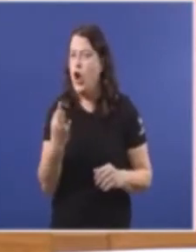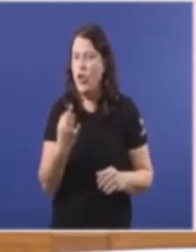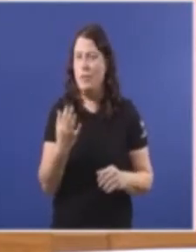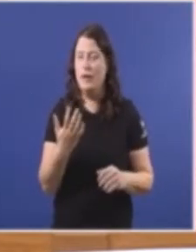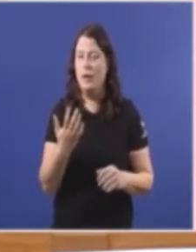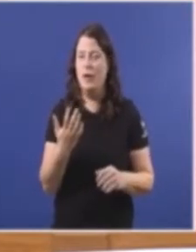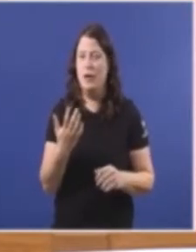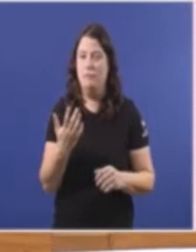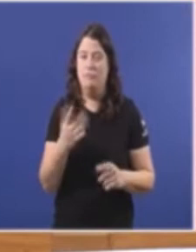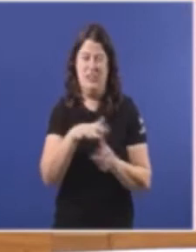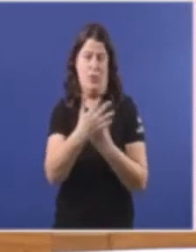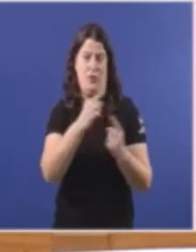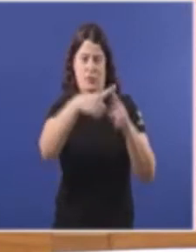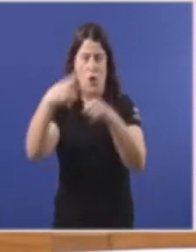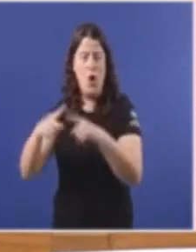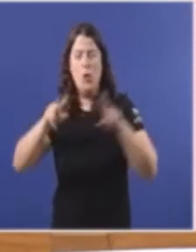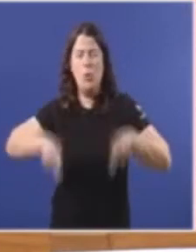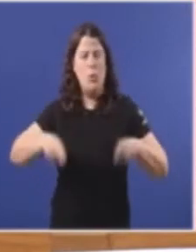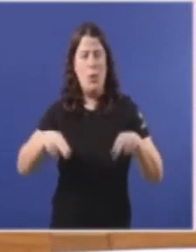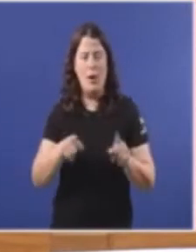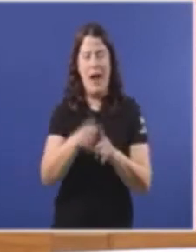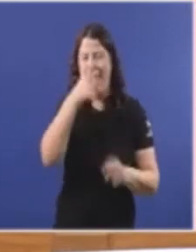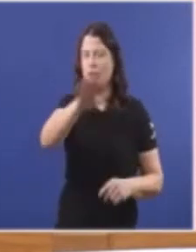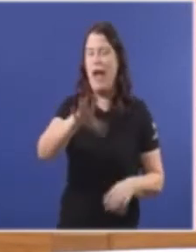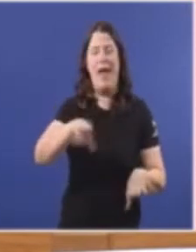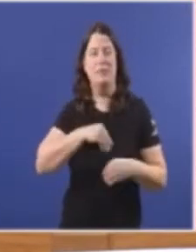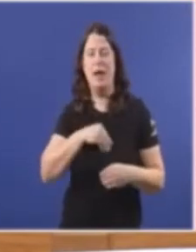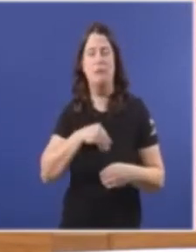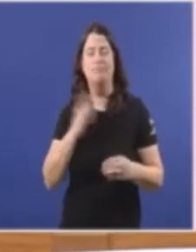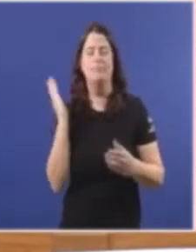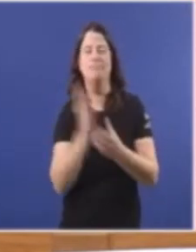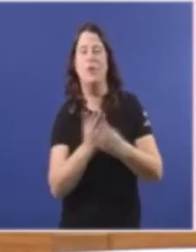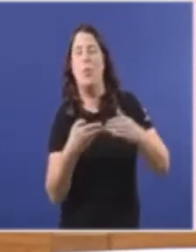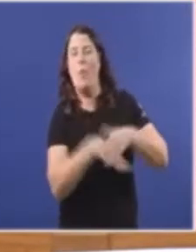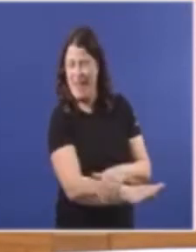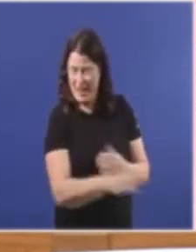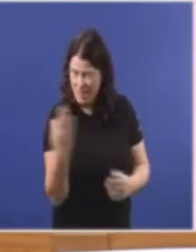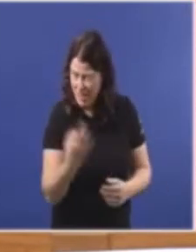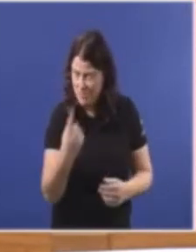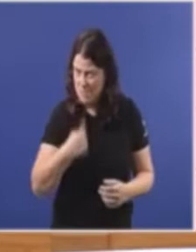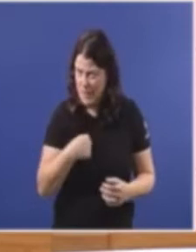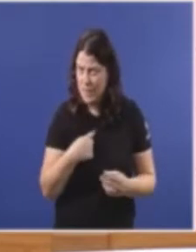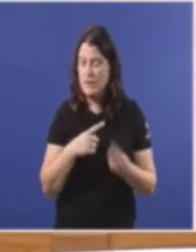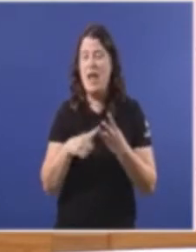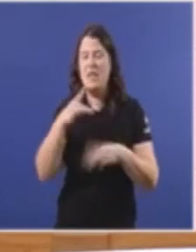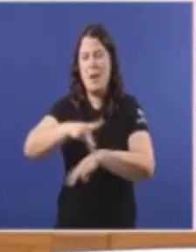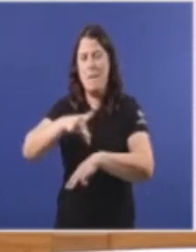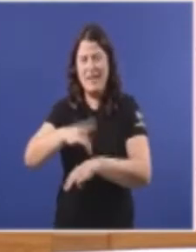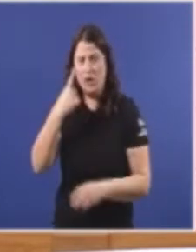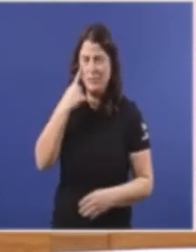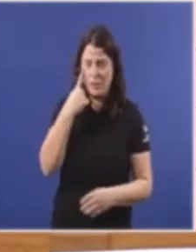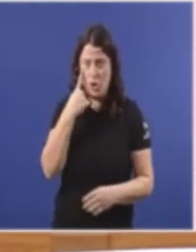De aceptar Esa denuncia E arquibala Ven aquí A decir Que hai inspectores Médicos